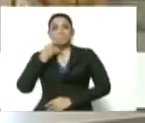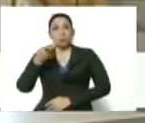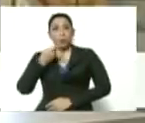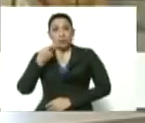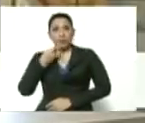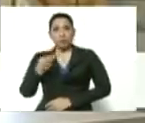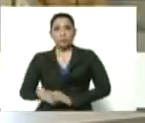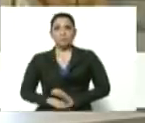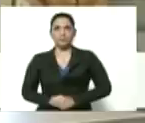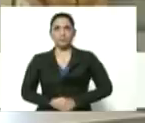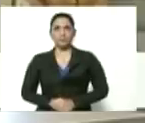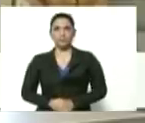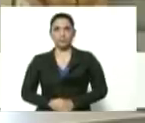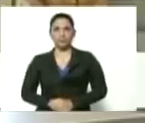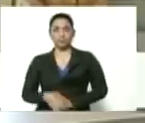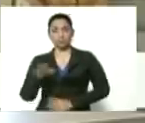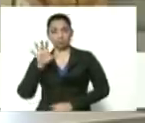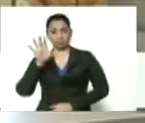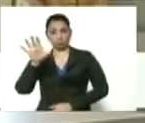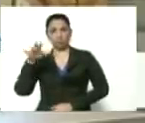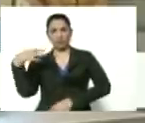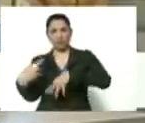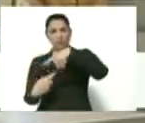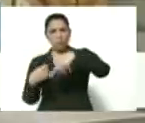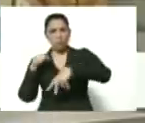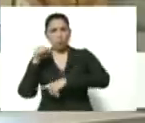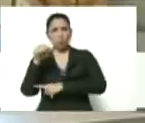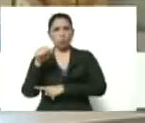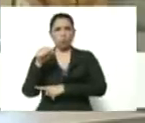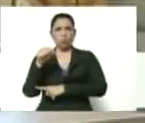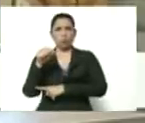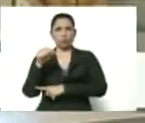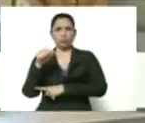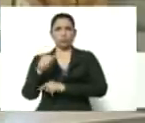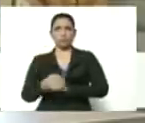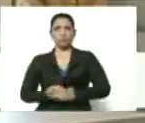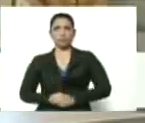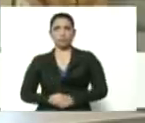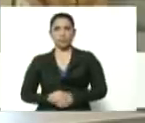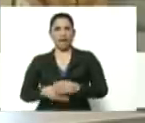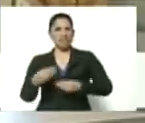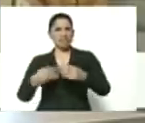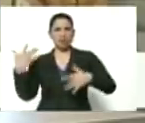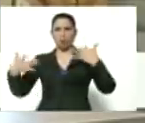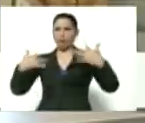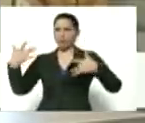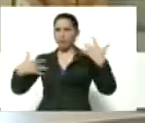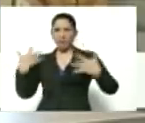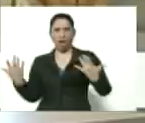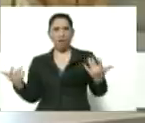del país, de la revolución, haciendo actos con gente,